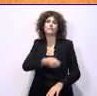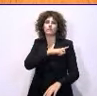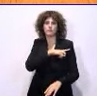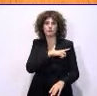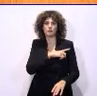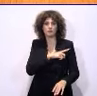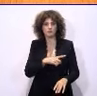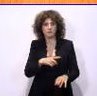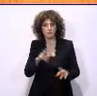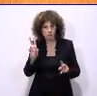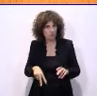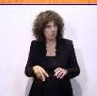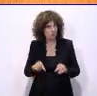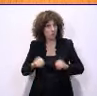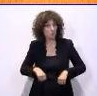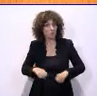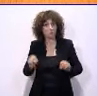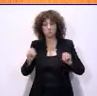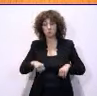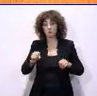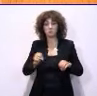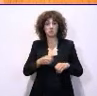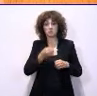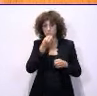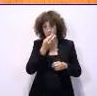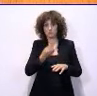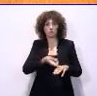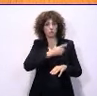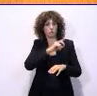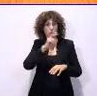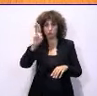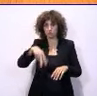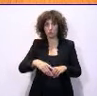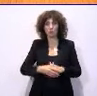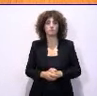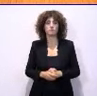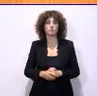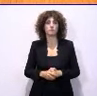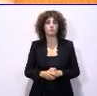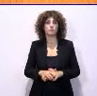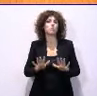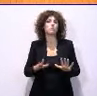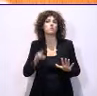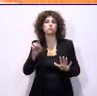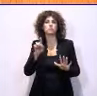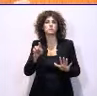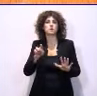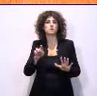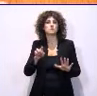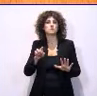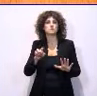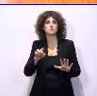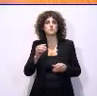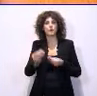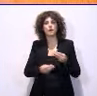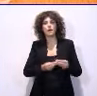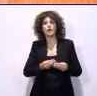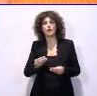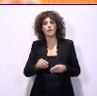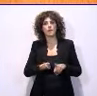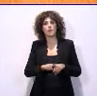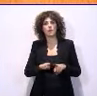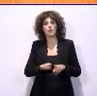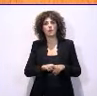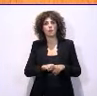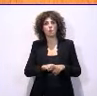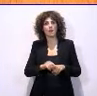está de acuerdo con radicales? Bien, no está de acuerdo con radicales. Pero usted pone en práctica alguna de las medidas que los radicales,